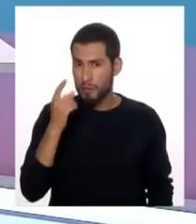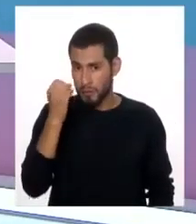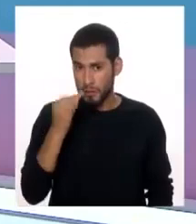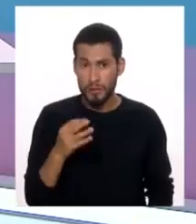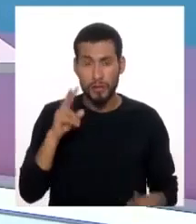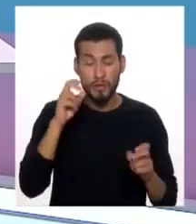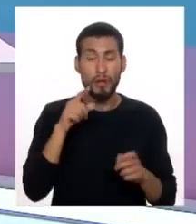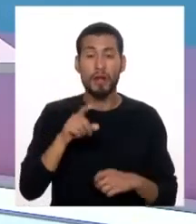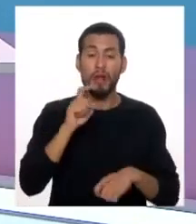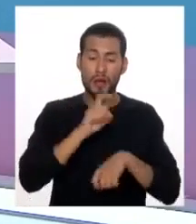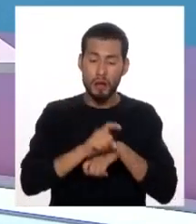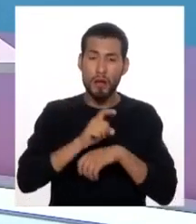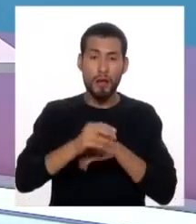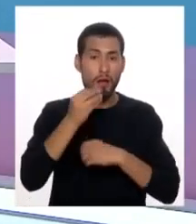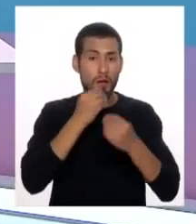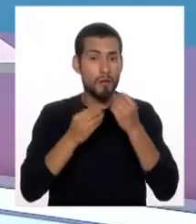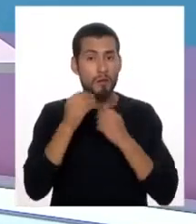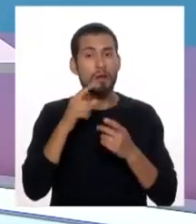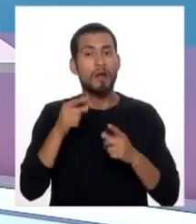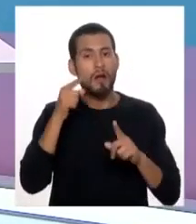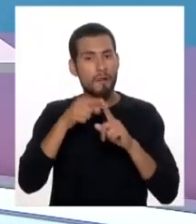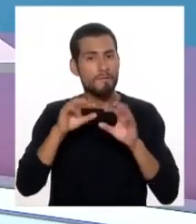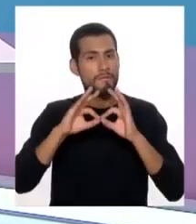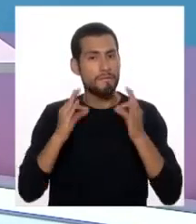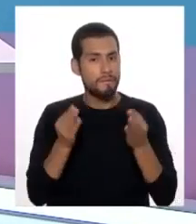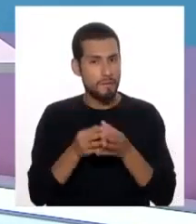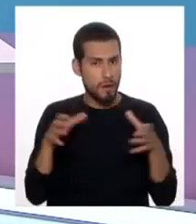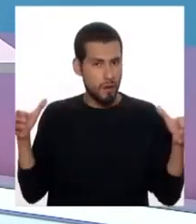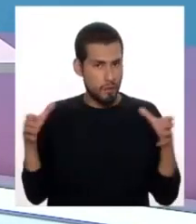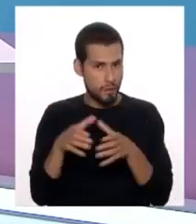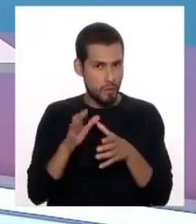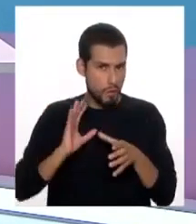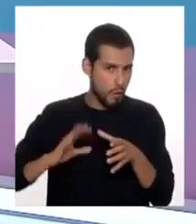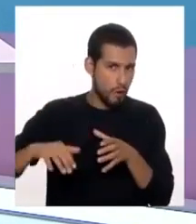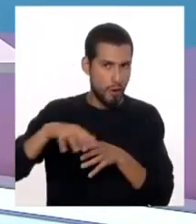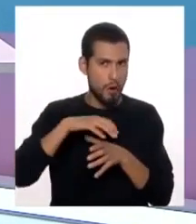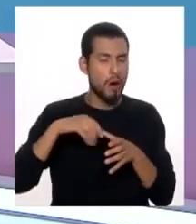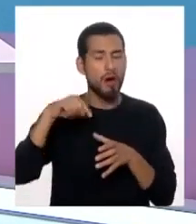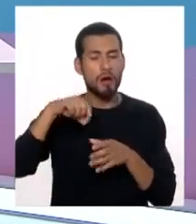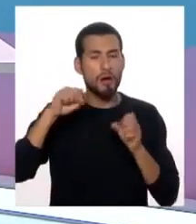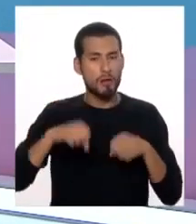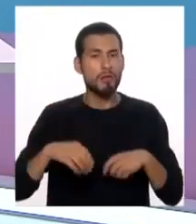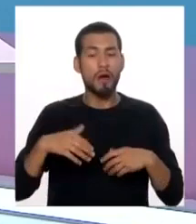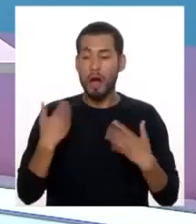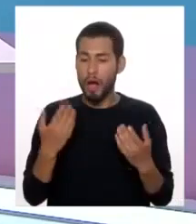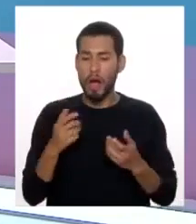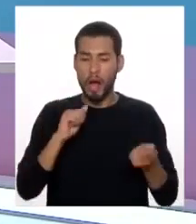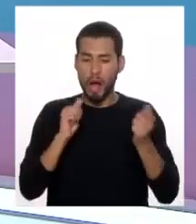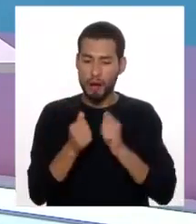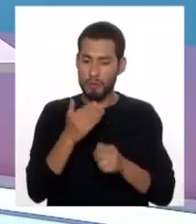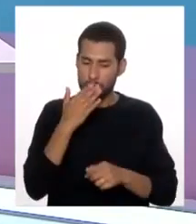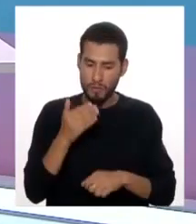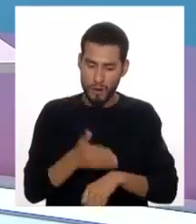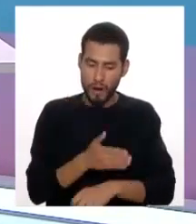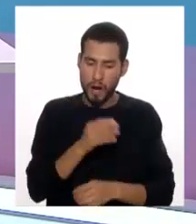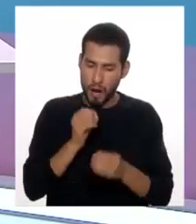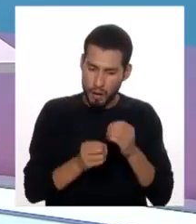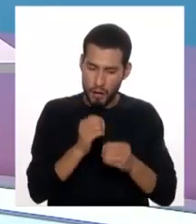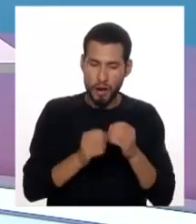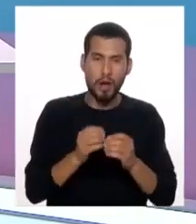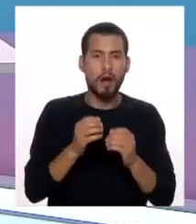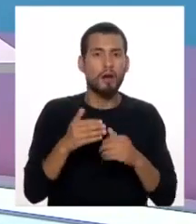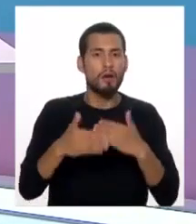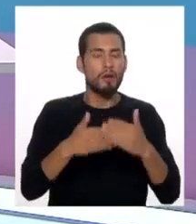temas, la educación alimentaria va a la familia también, para que ellos cambien los hábitos y además el tratamiento